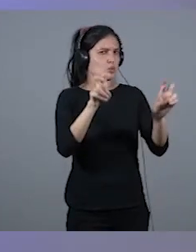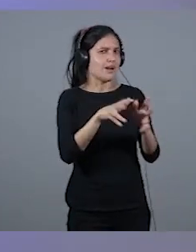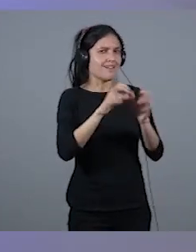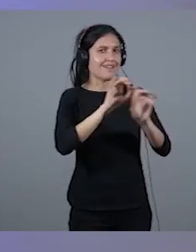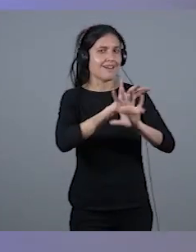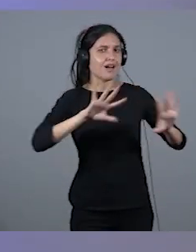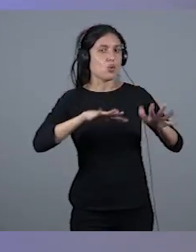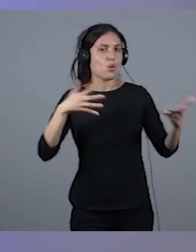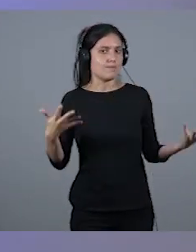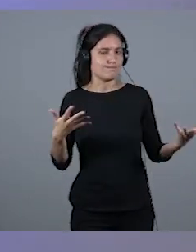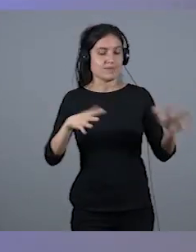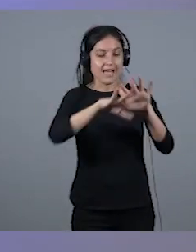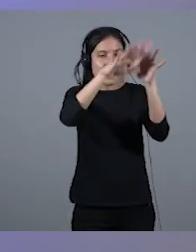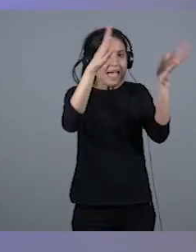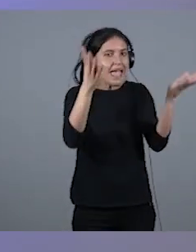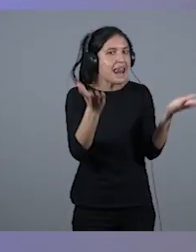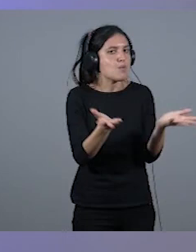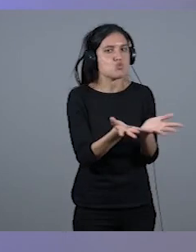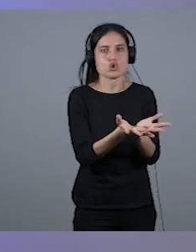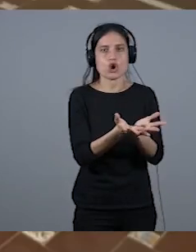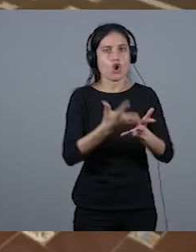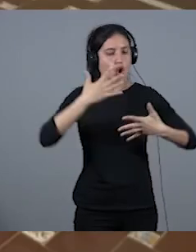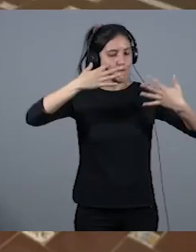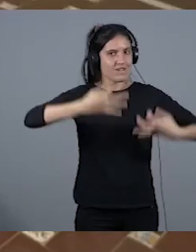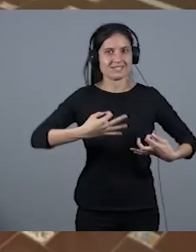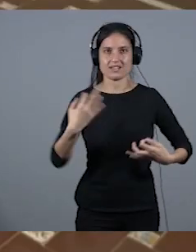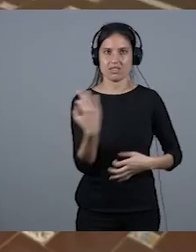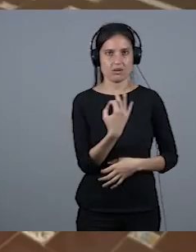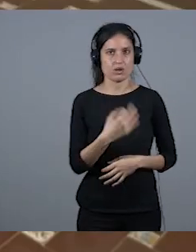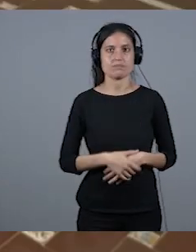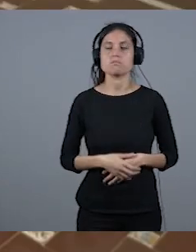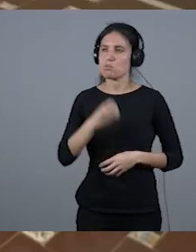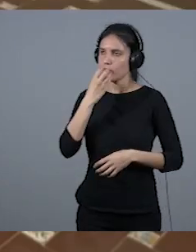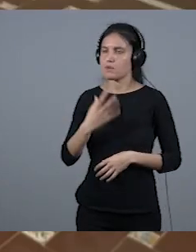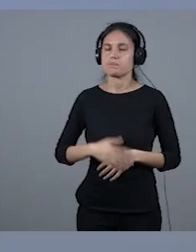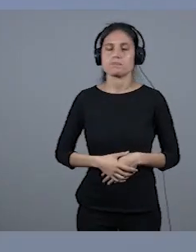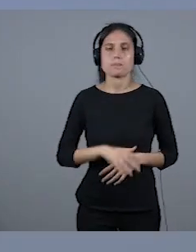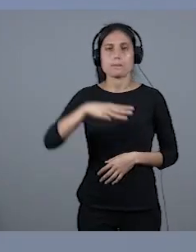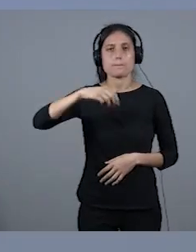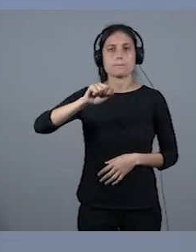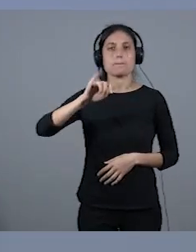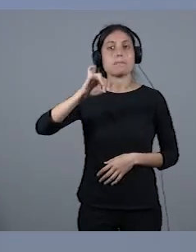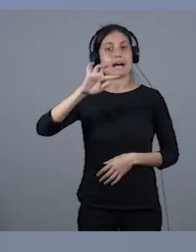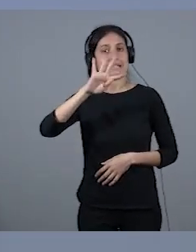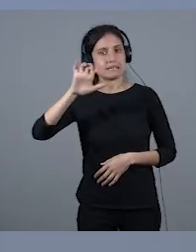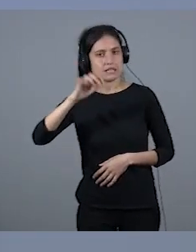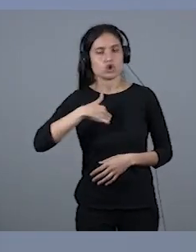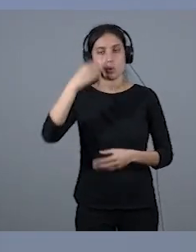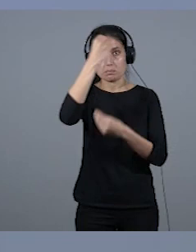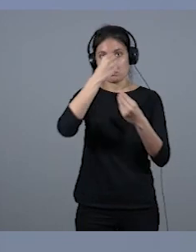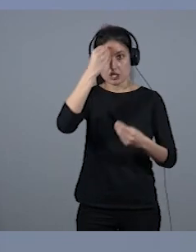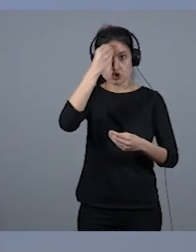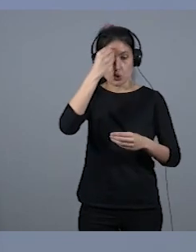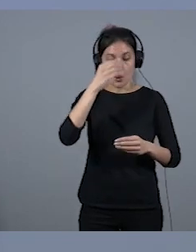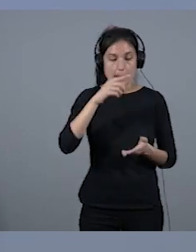mundo se tiene que convencer. El mundo se tiene que convencer. Buen titular. Maice. Raquel, yo diría está cultivado, está